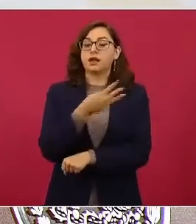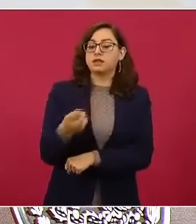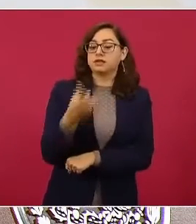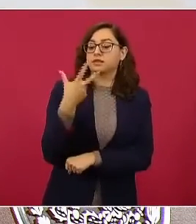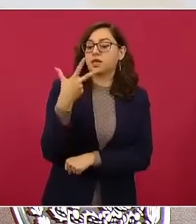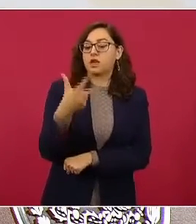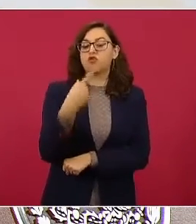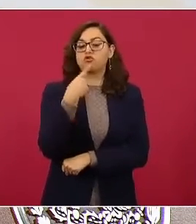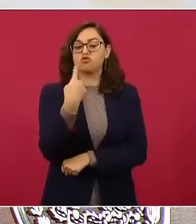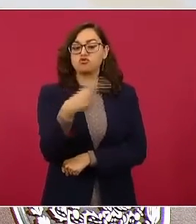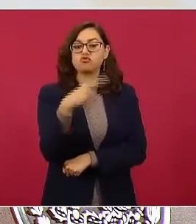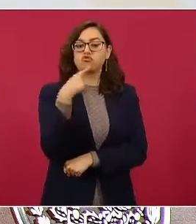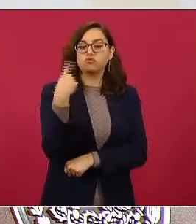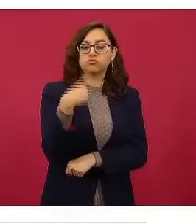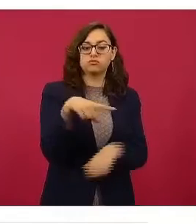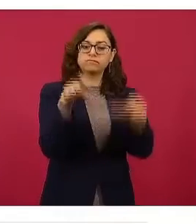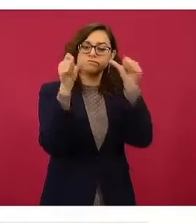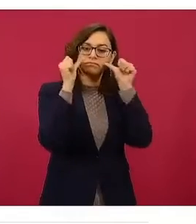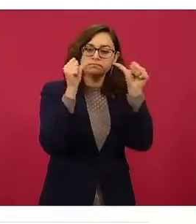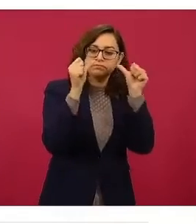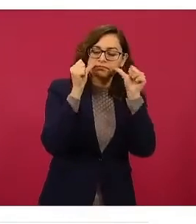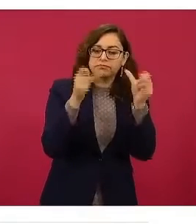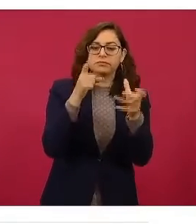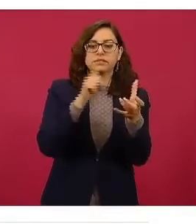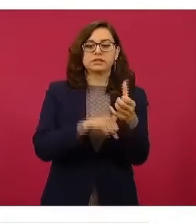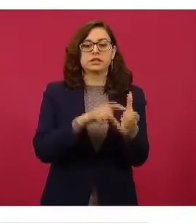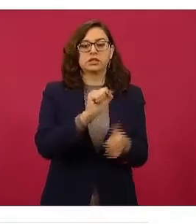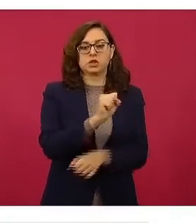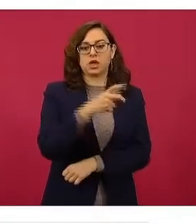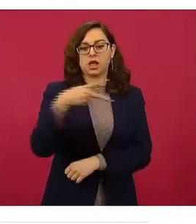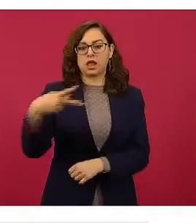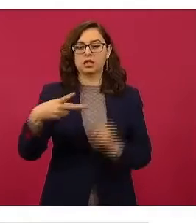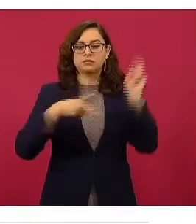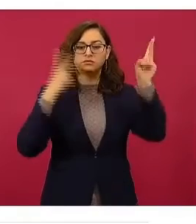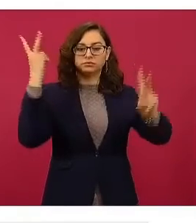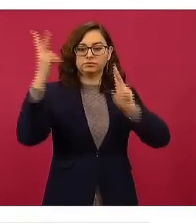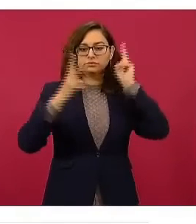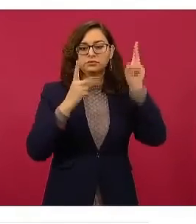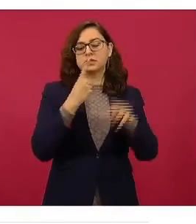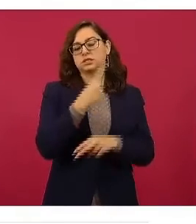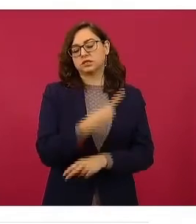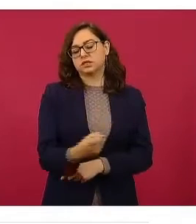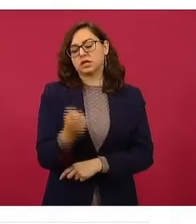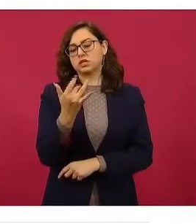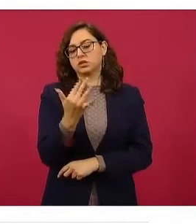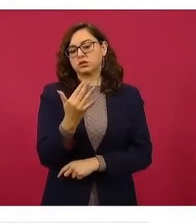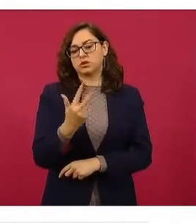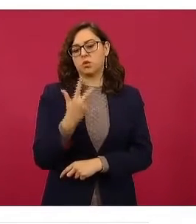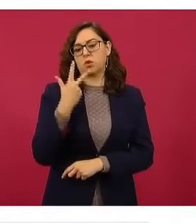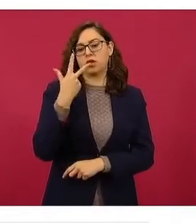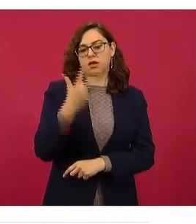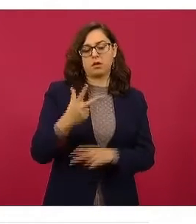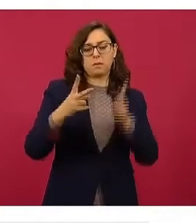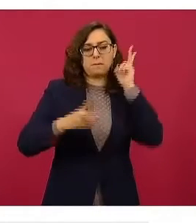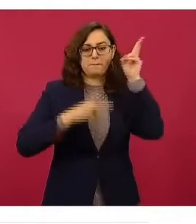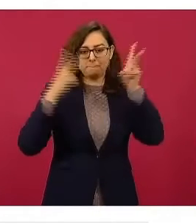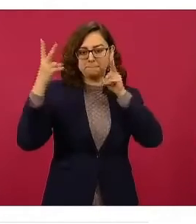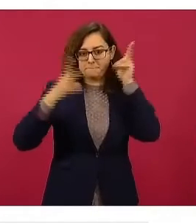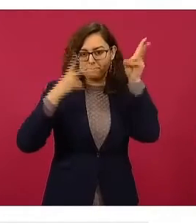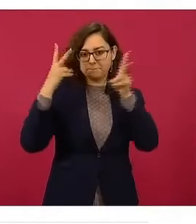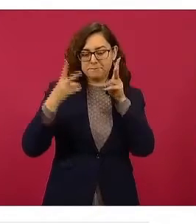presentadas a través de la app de litro por litro, realizamos 158 visitas o